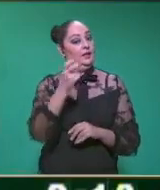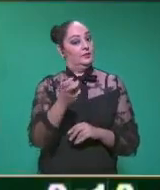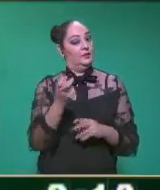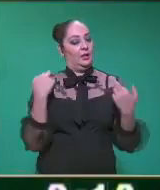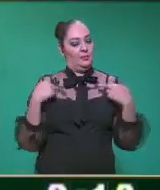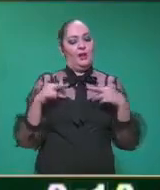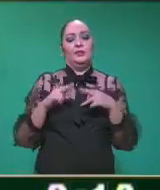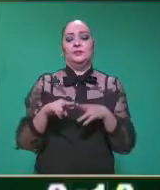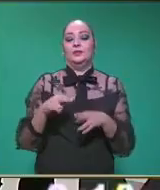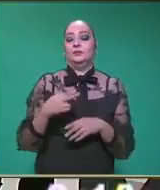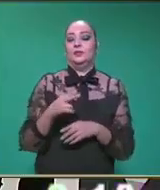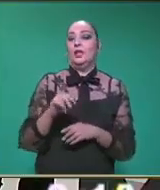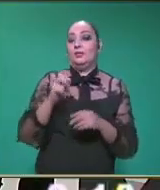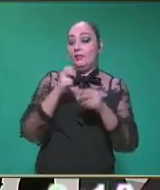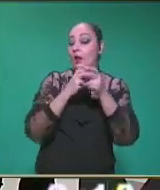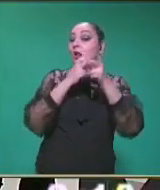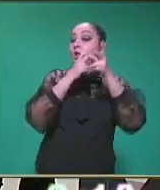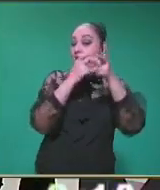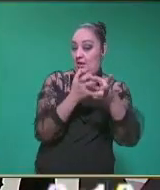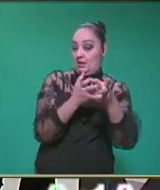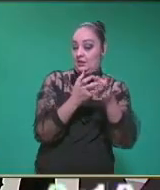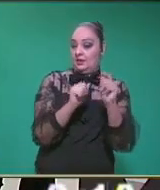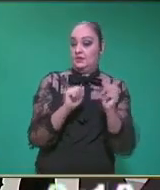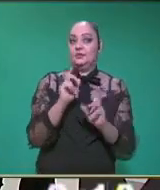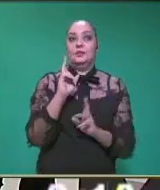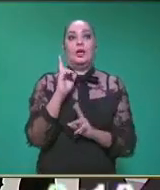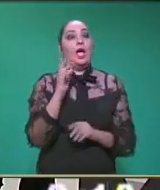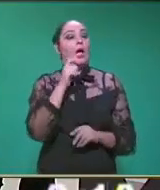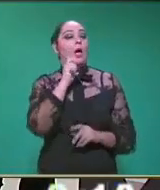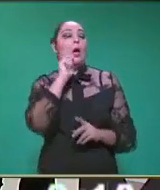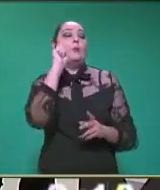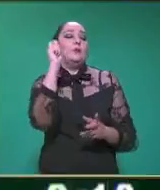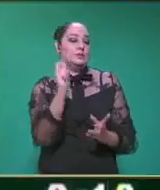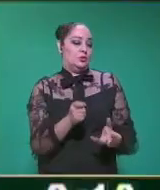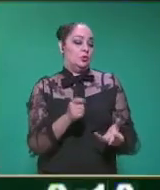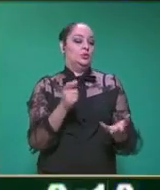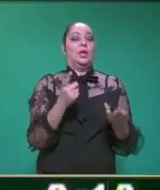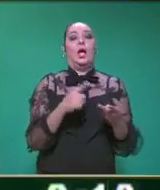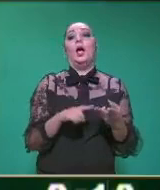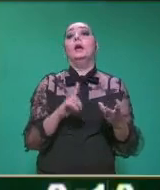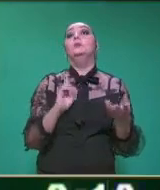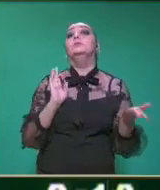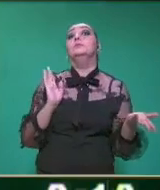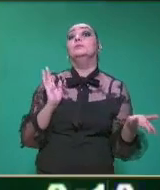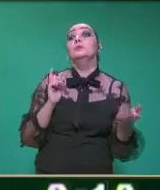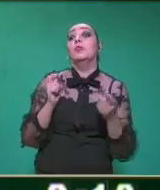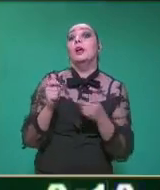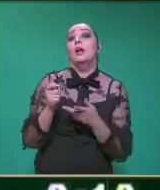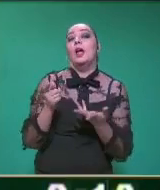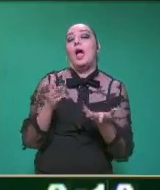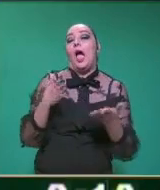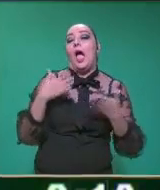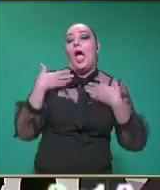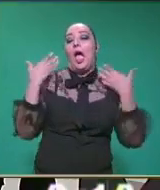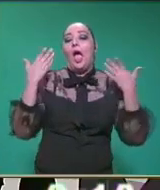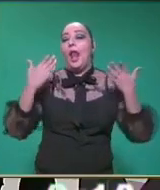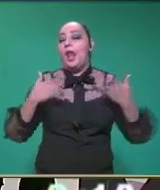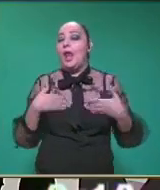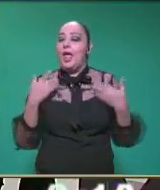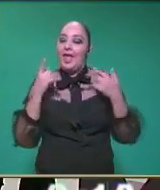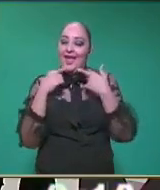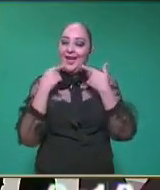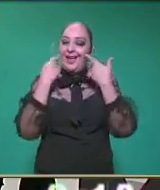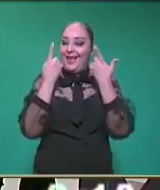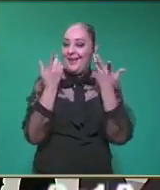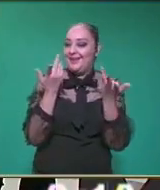Huesc... maestra, pues, es inteligente, es amistosa y es alegre. Sí, entonces ahí